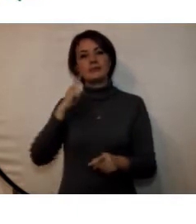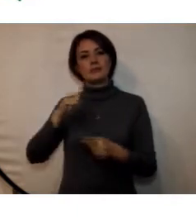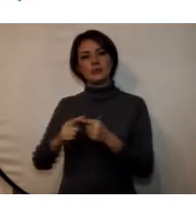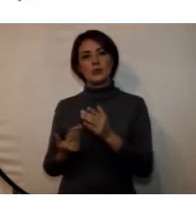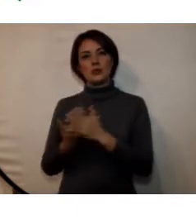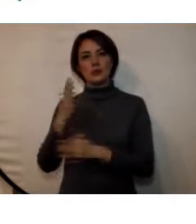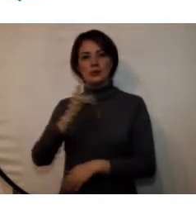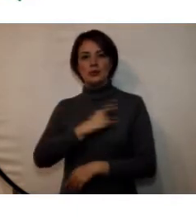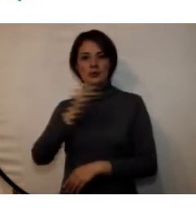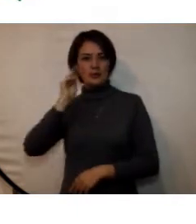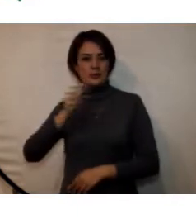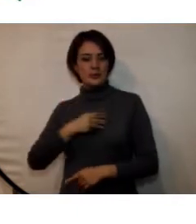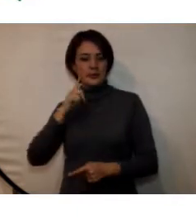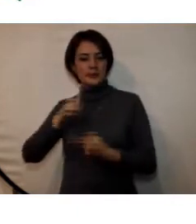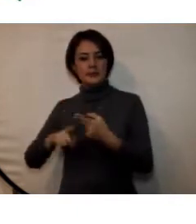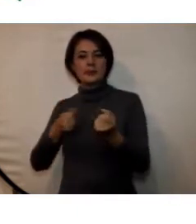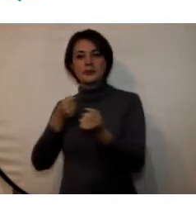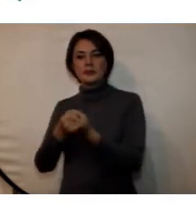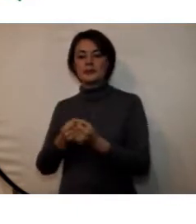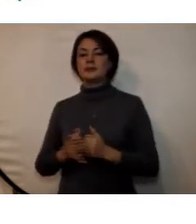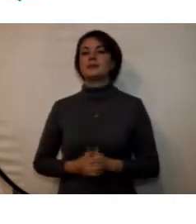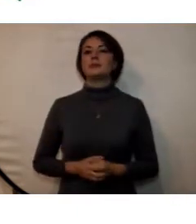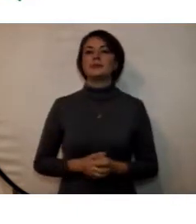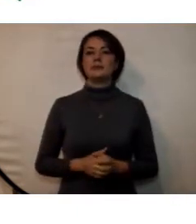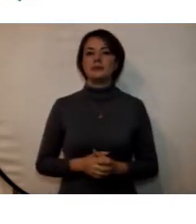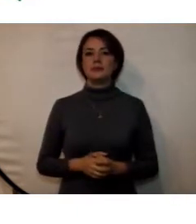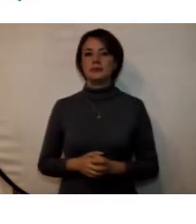Granada en cumplimiento de las aristas misionales